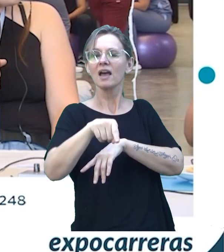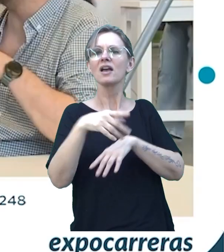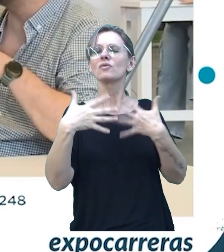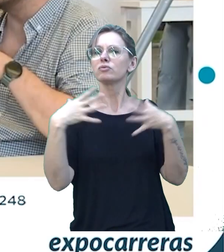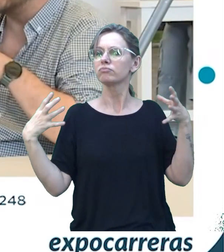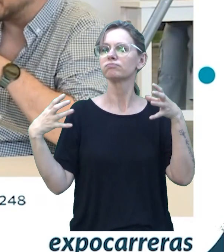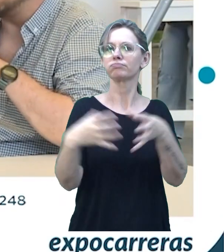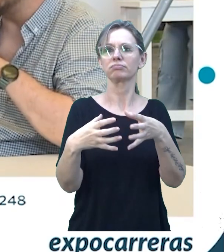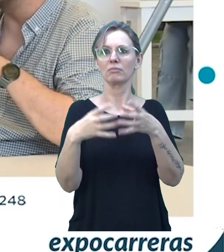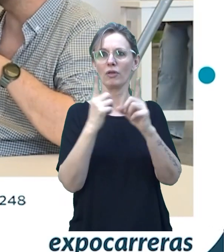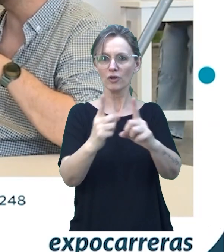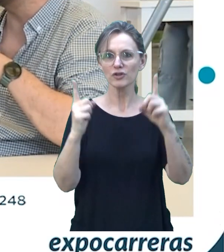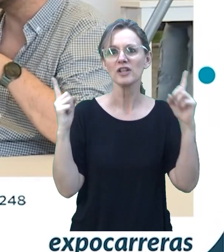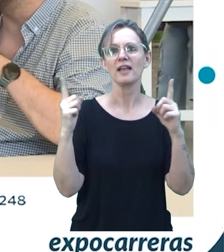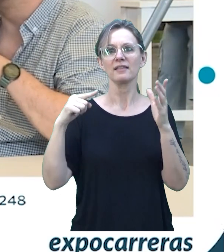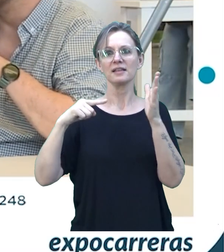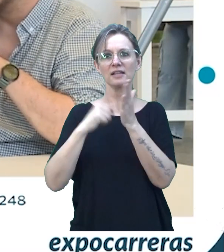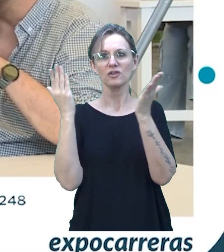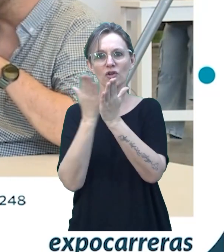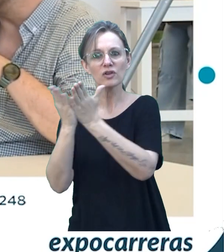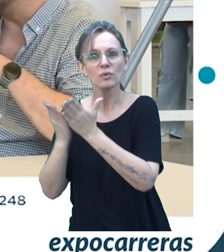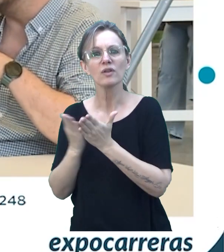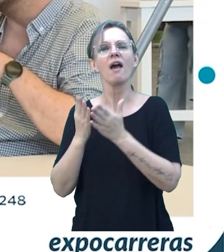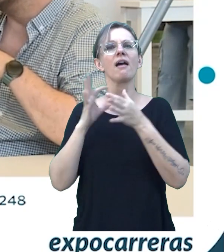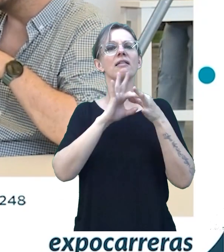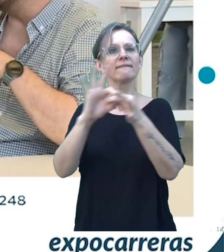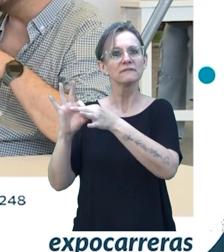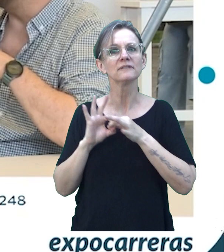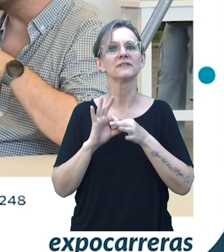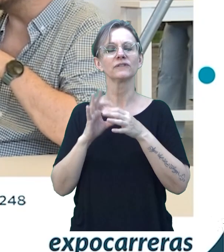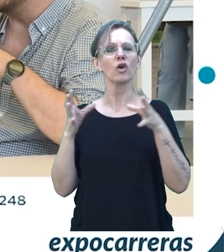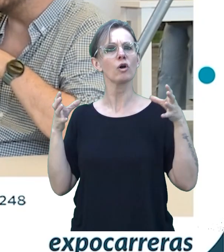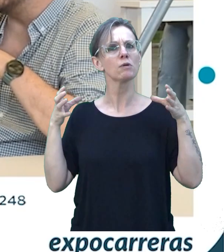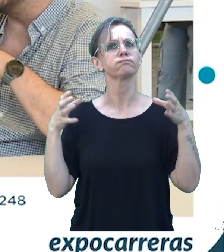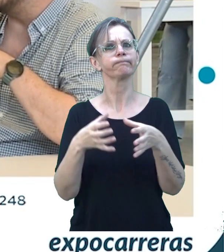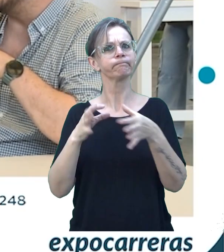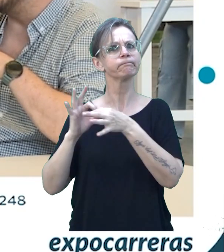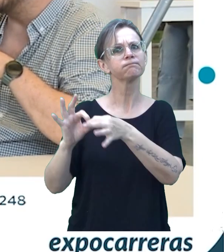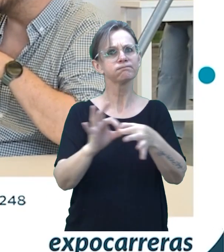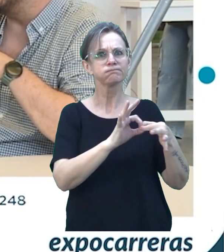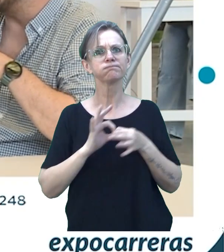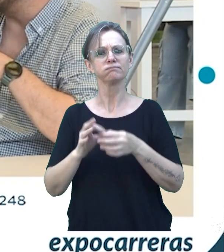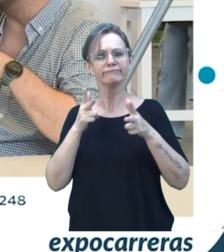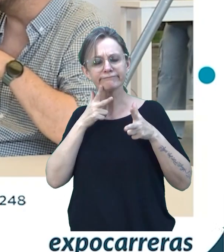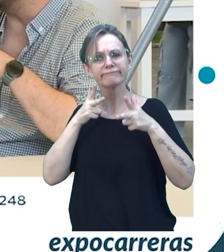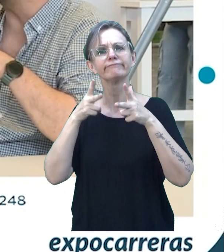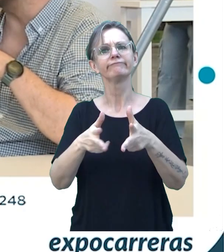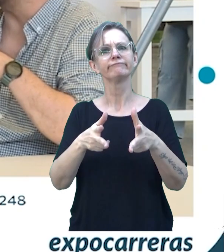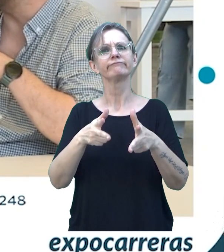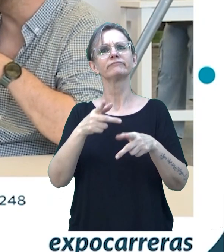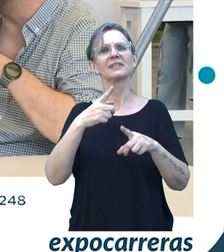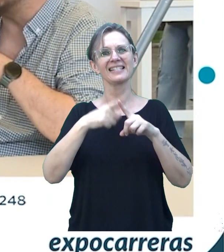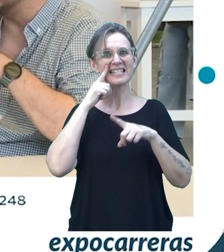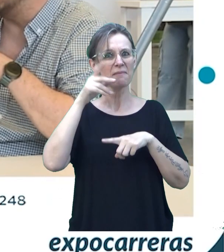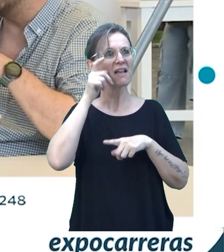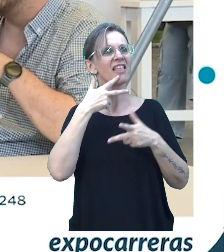docentes, desde el centro de estudiantes, desde la gestión toda, que es justamente esto que está describiendo Jime, que es hacer